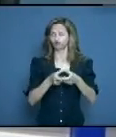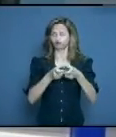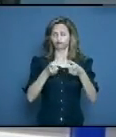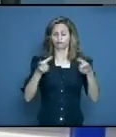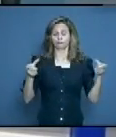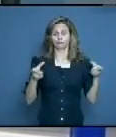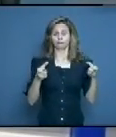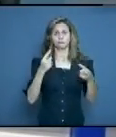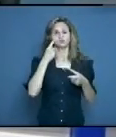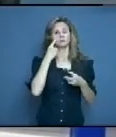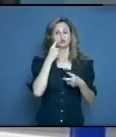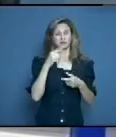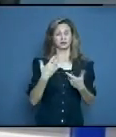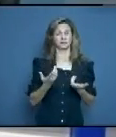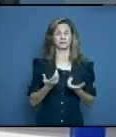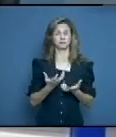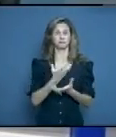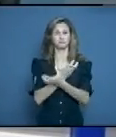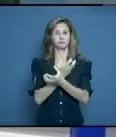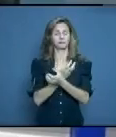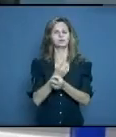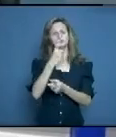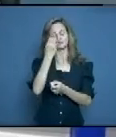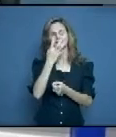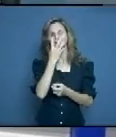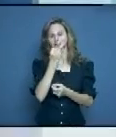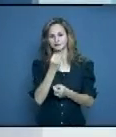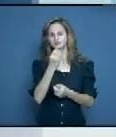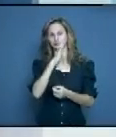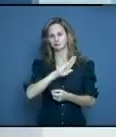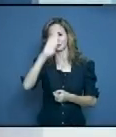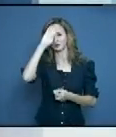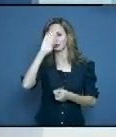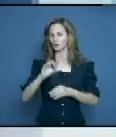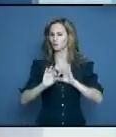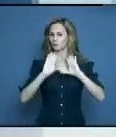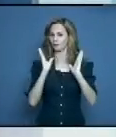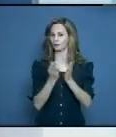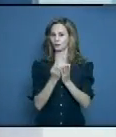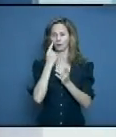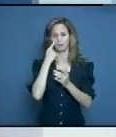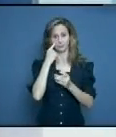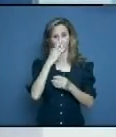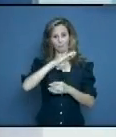provincia, pero usted siempre comienza con el país. Sí, a mí me gusta empezar con el país. El país bajó un poquito,